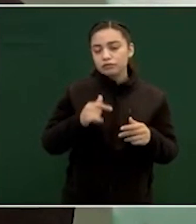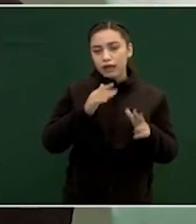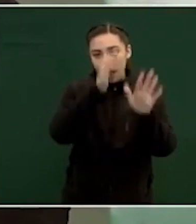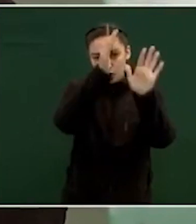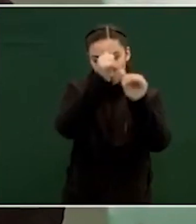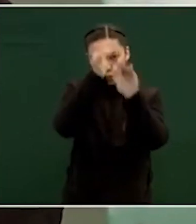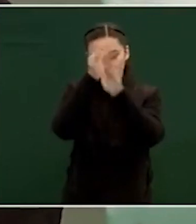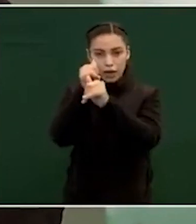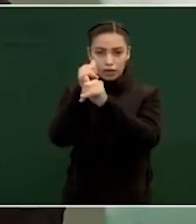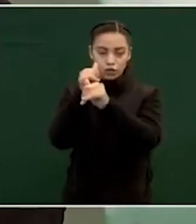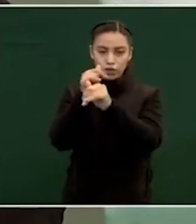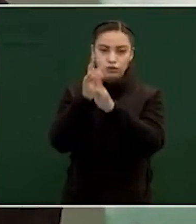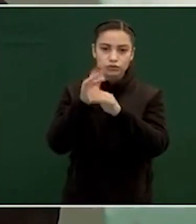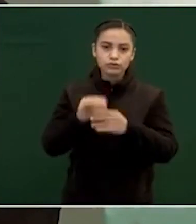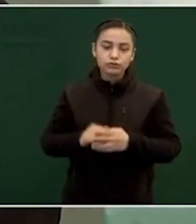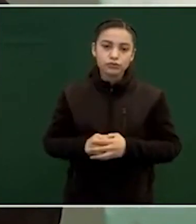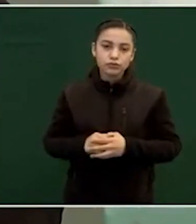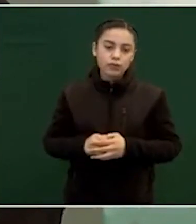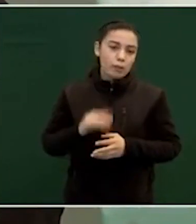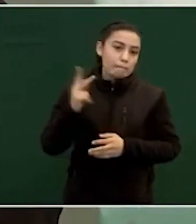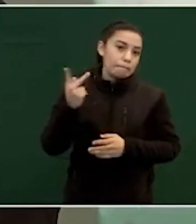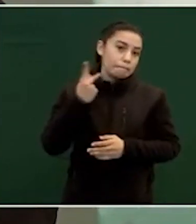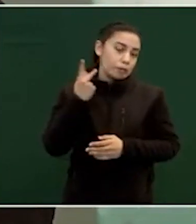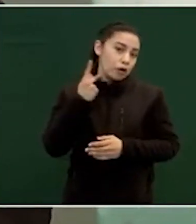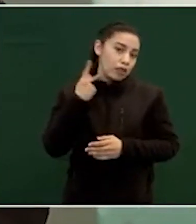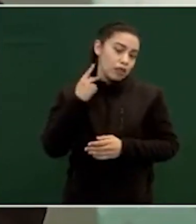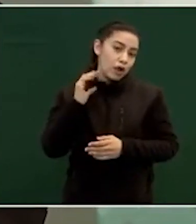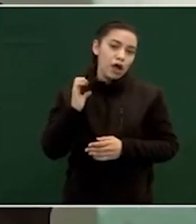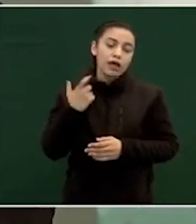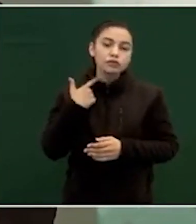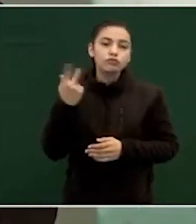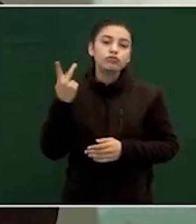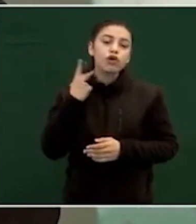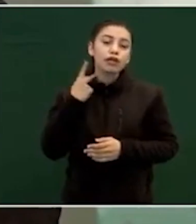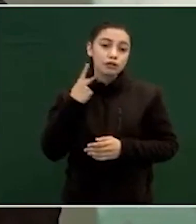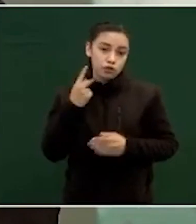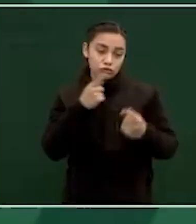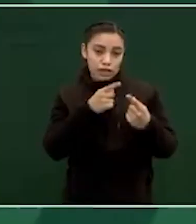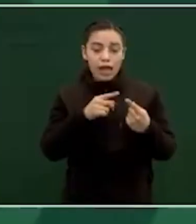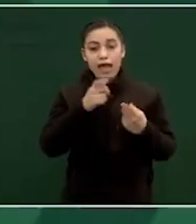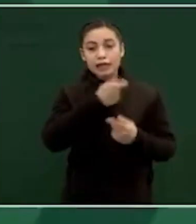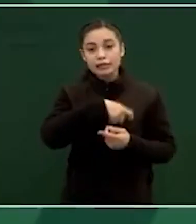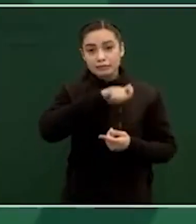cupulares de políticos de España y políticos de México